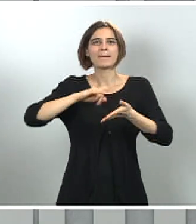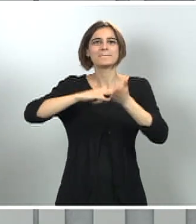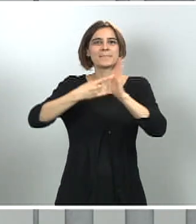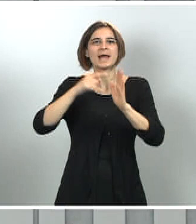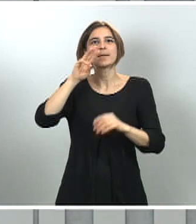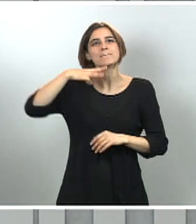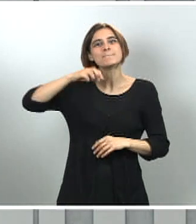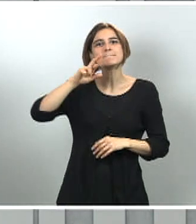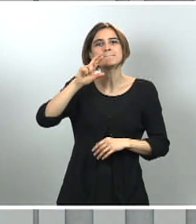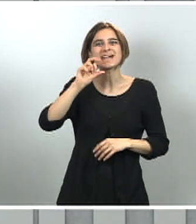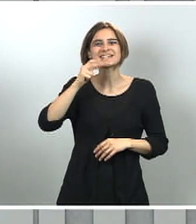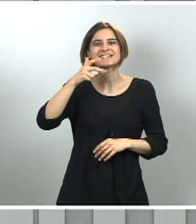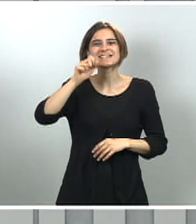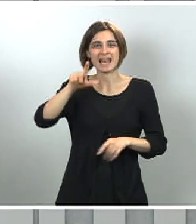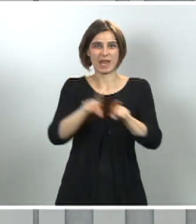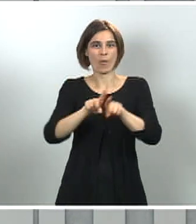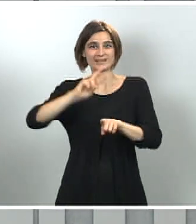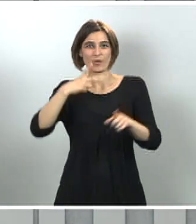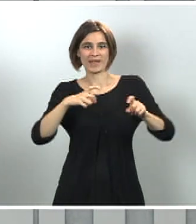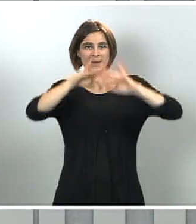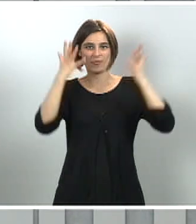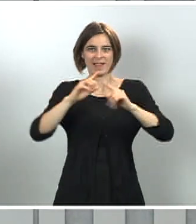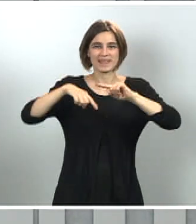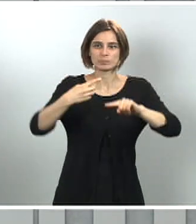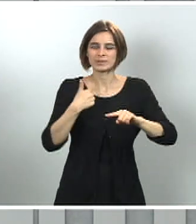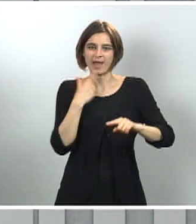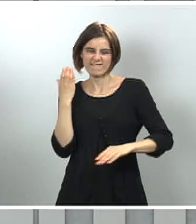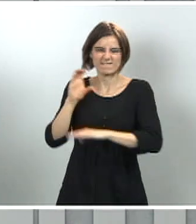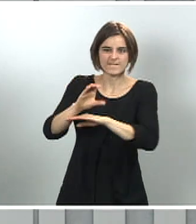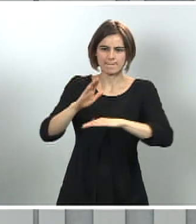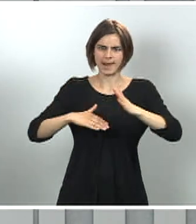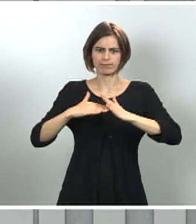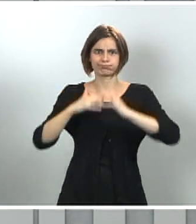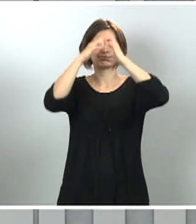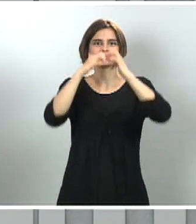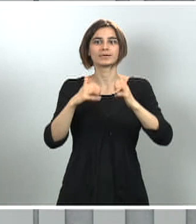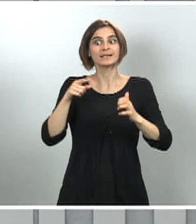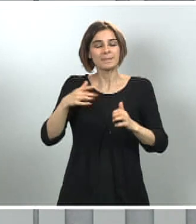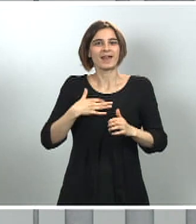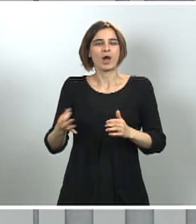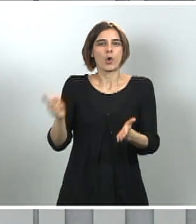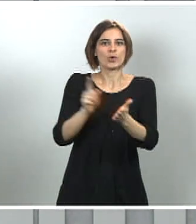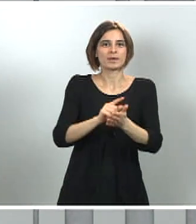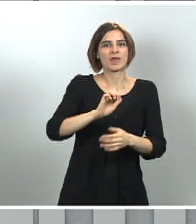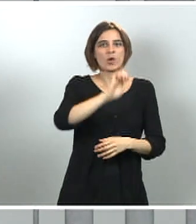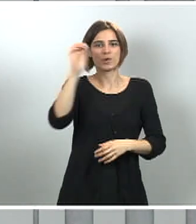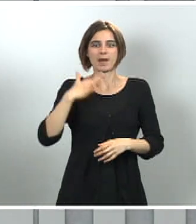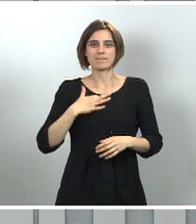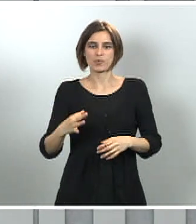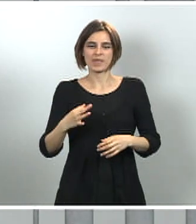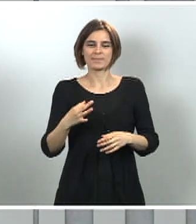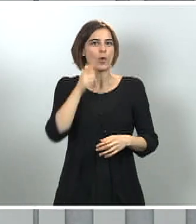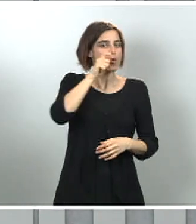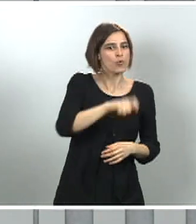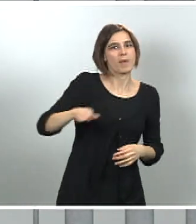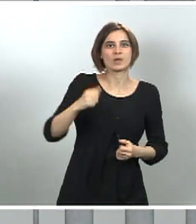que devuelva a este continente, a Europa, todo el potencial humano, económico y social. España, en